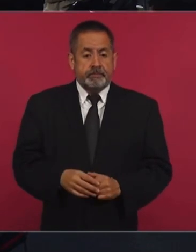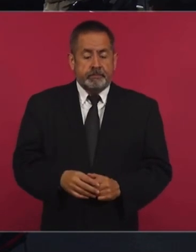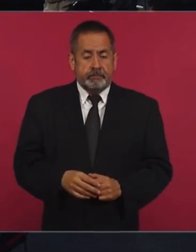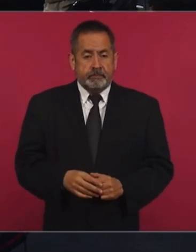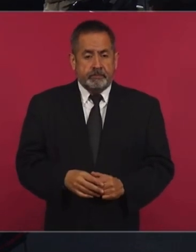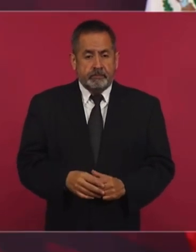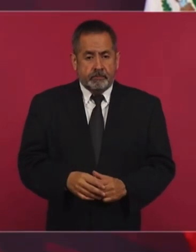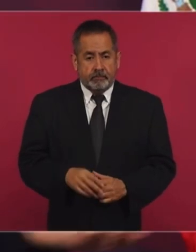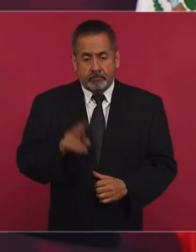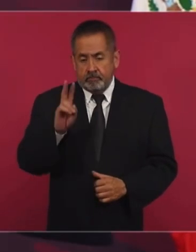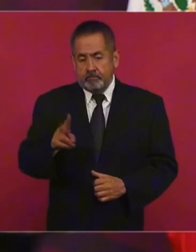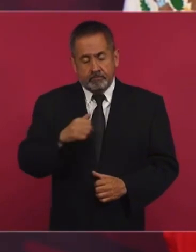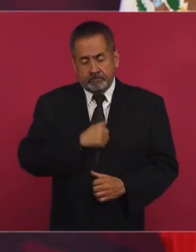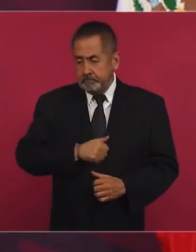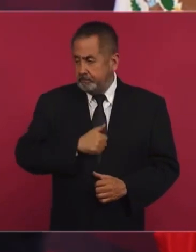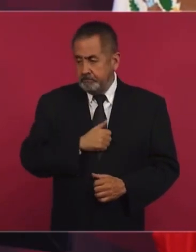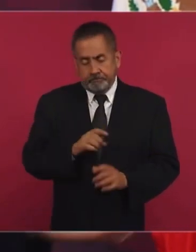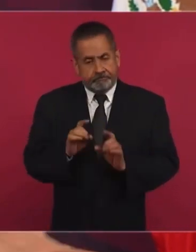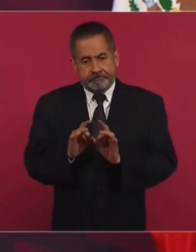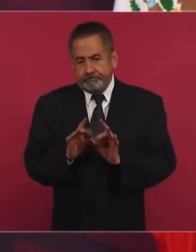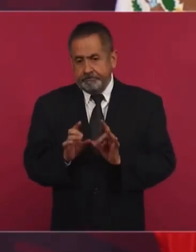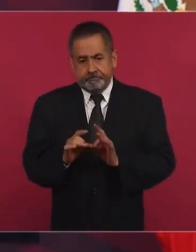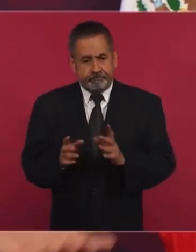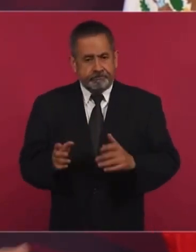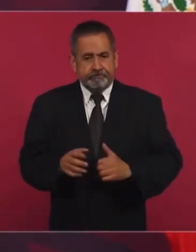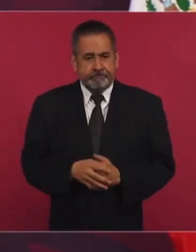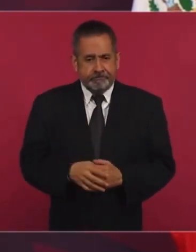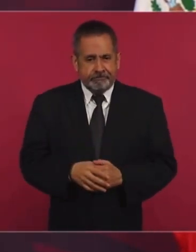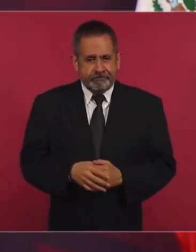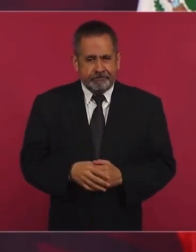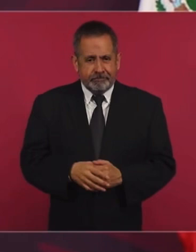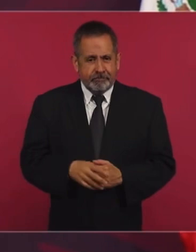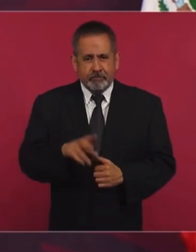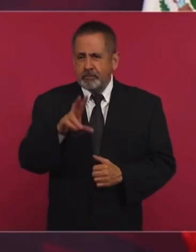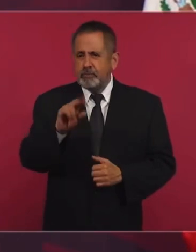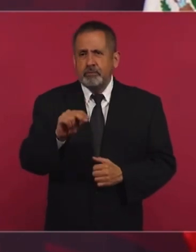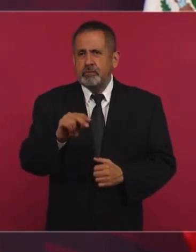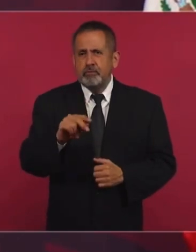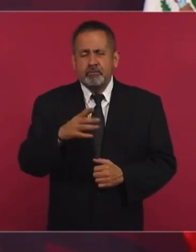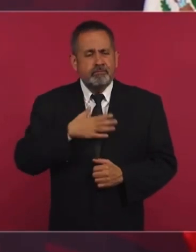yo lo lamento mucho, porque esto no es un asunto personal,